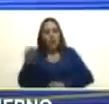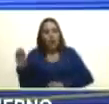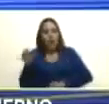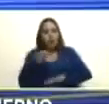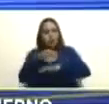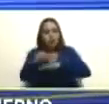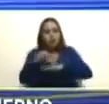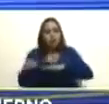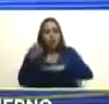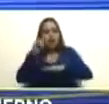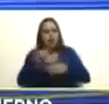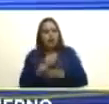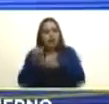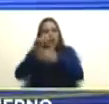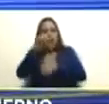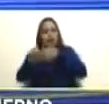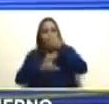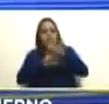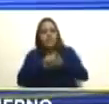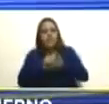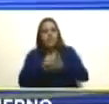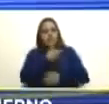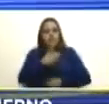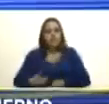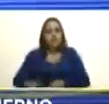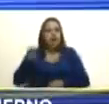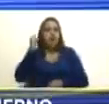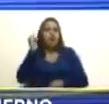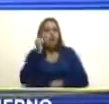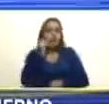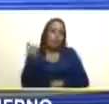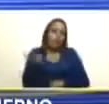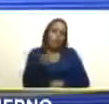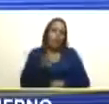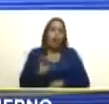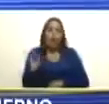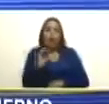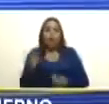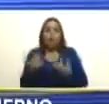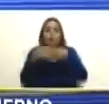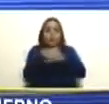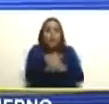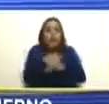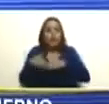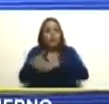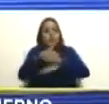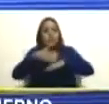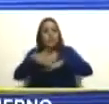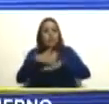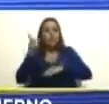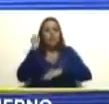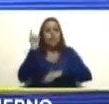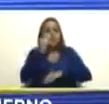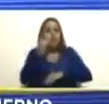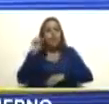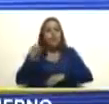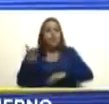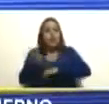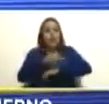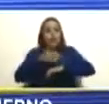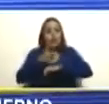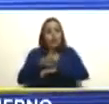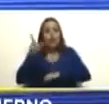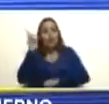presidido por la vicepresidenta o vicepresidente de la república e integrado por los ministros o ministras los gobernadores o